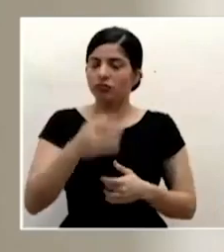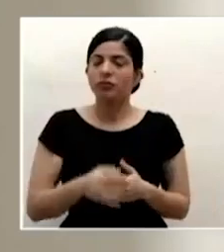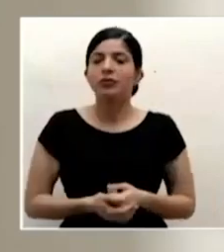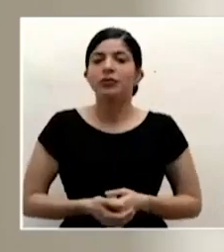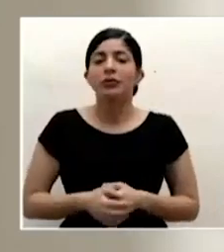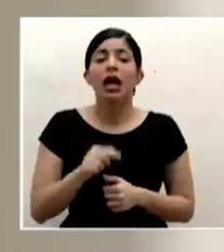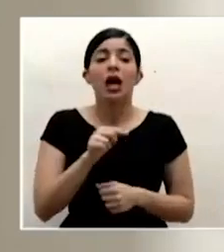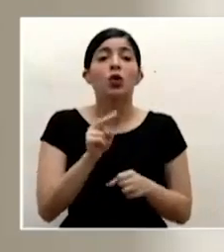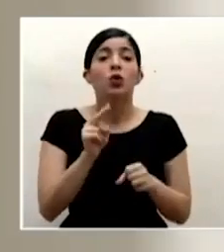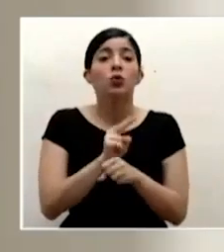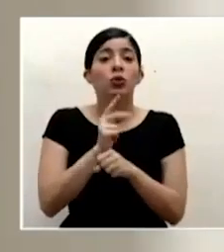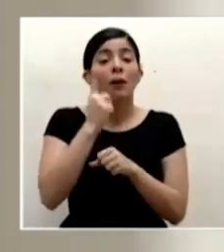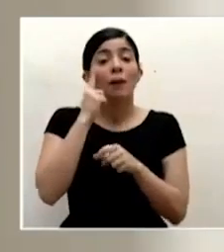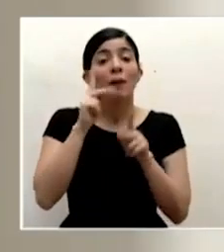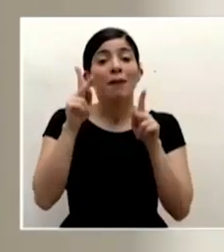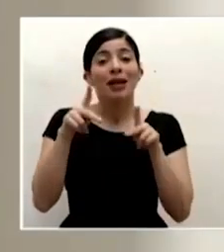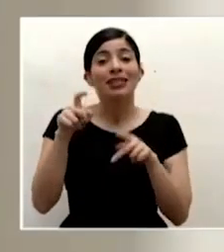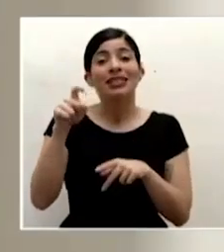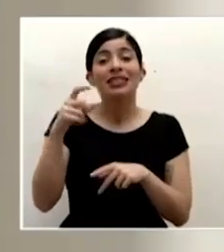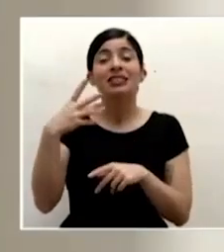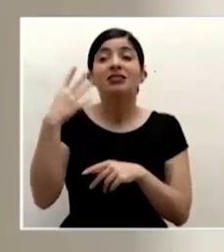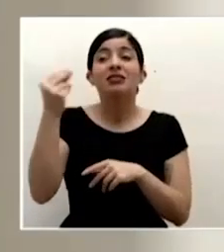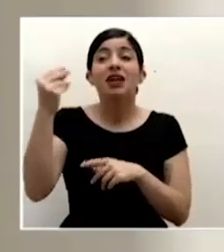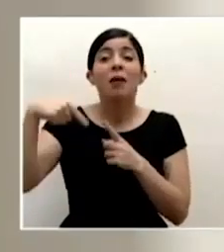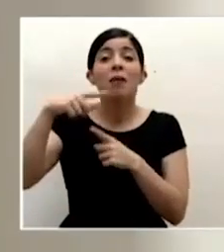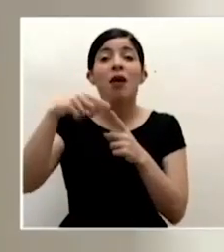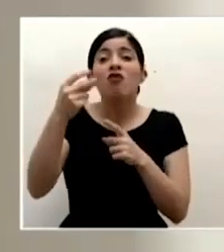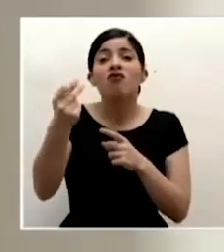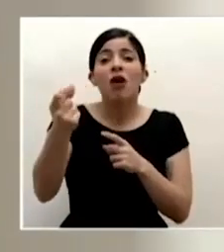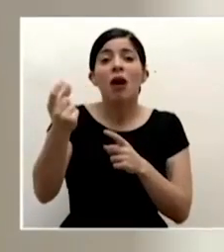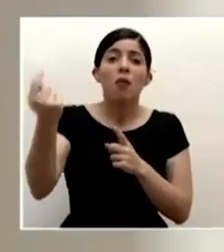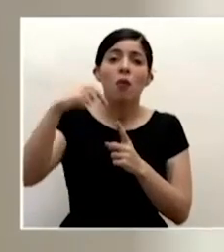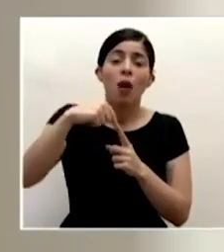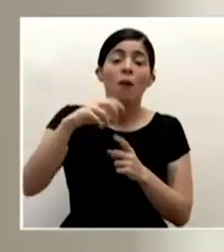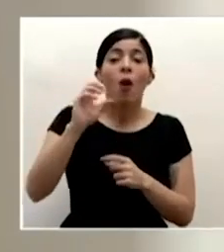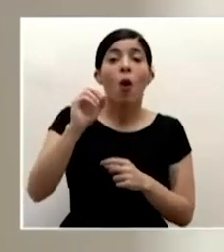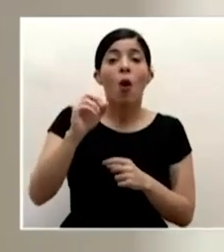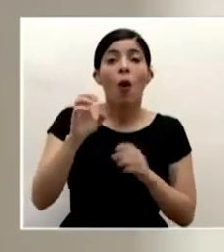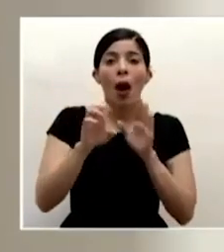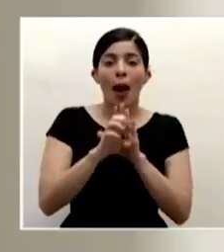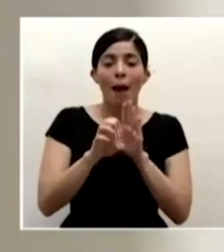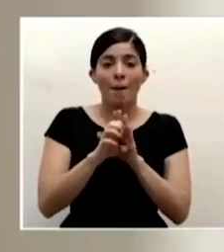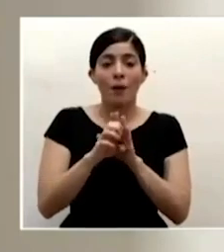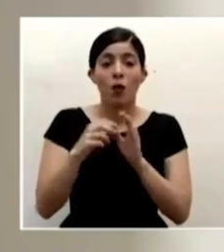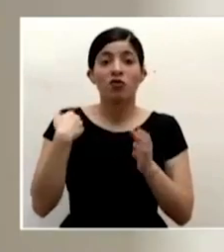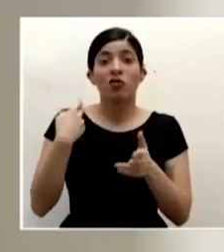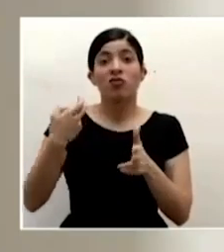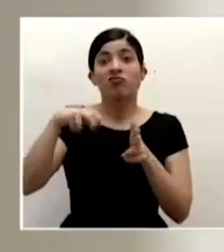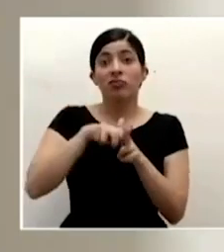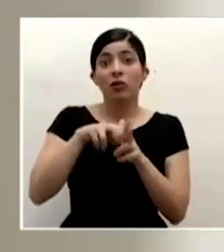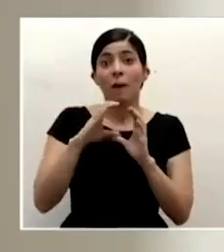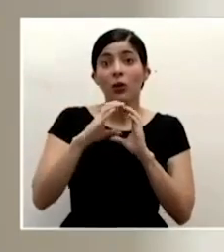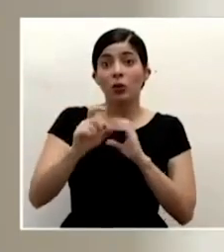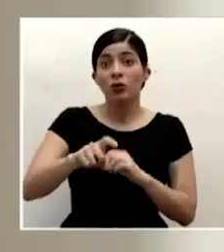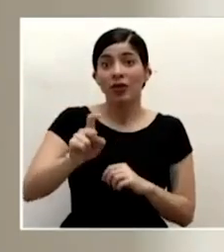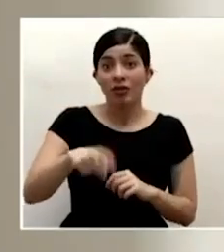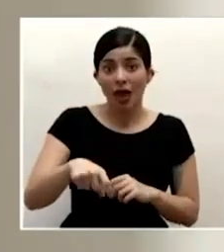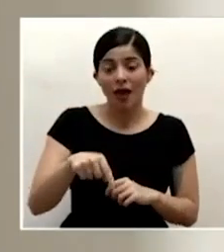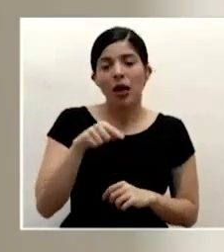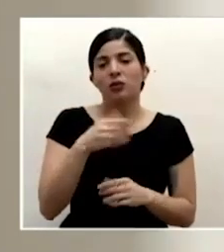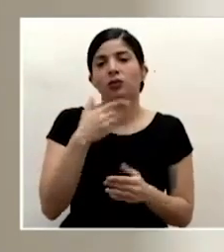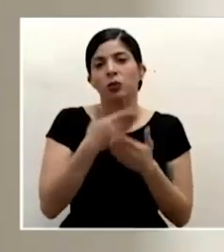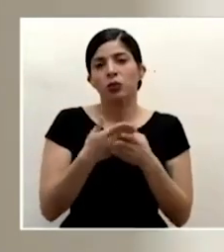útiles para personas que tienen que hacer una salida rápida o que tienen que usar un uso por ejemplo en un autobús eventualmente es una buena solución